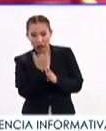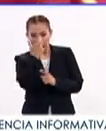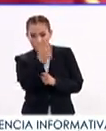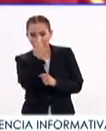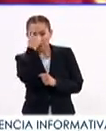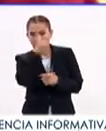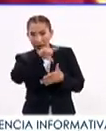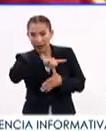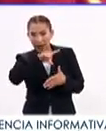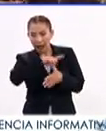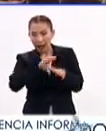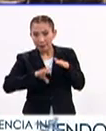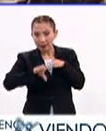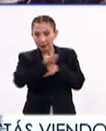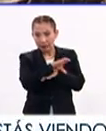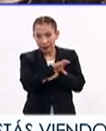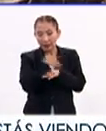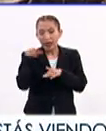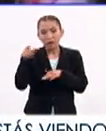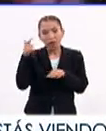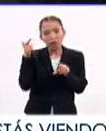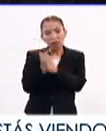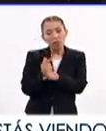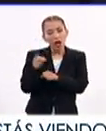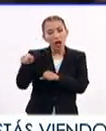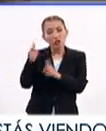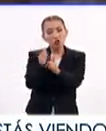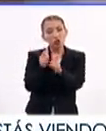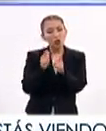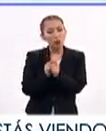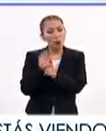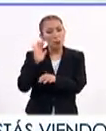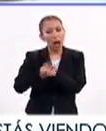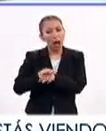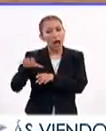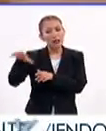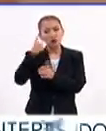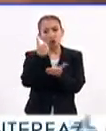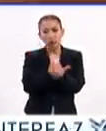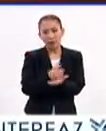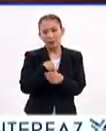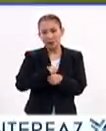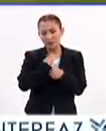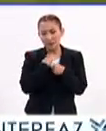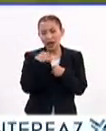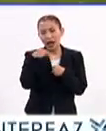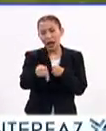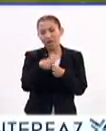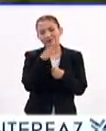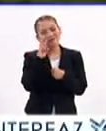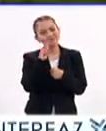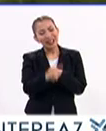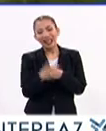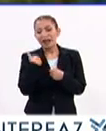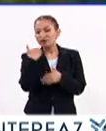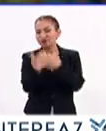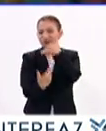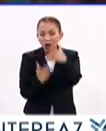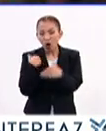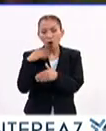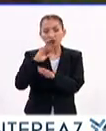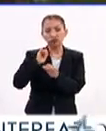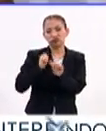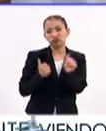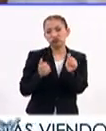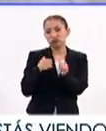Económica para América Latina y el Caribe identifica que es un colectivo mayormente urbano, que se encuentra en condiciones de desarrollo o de